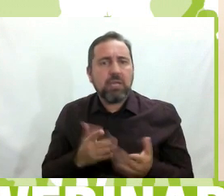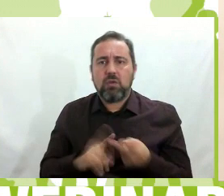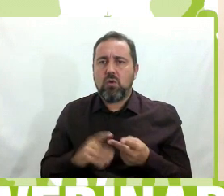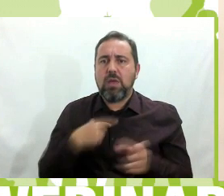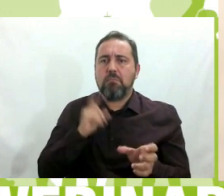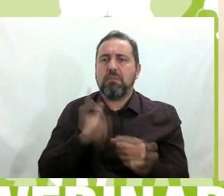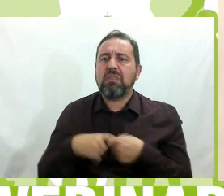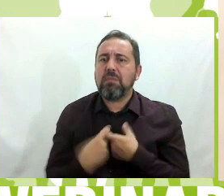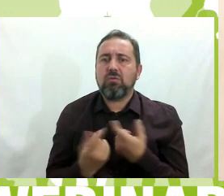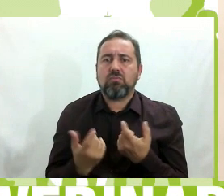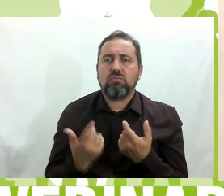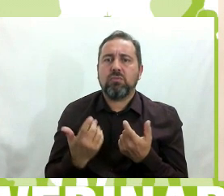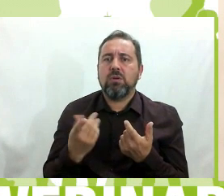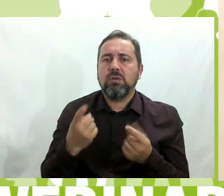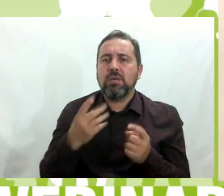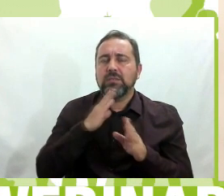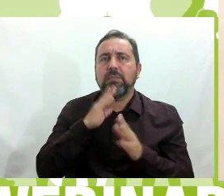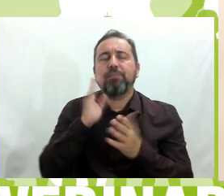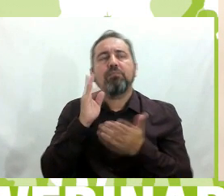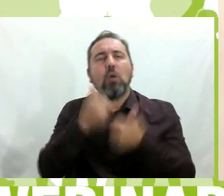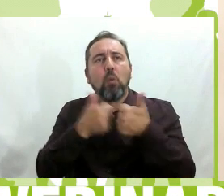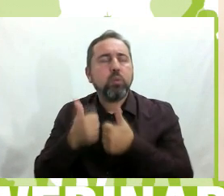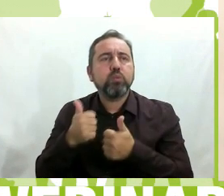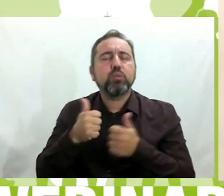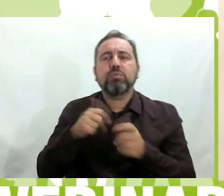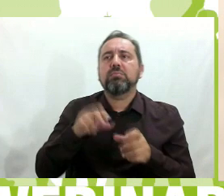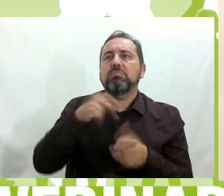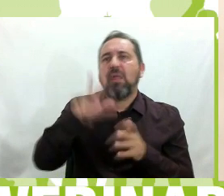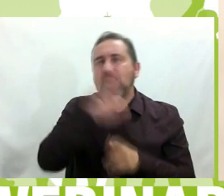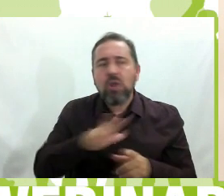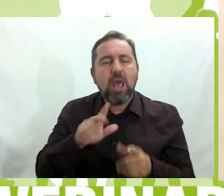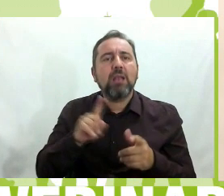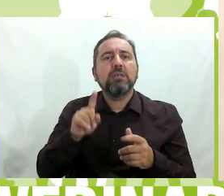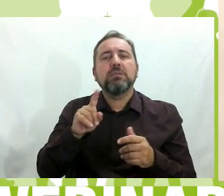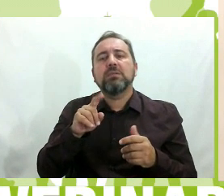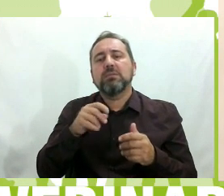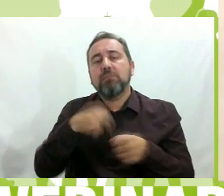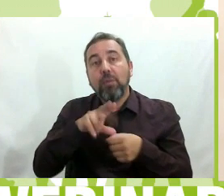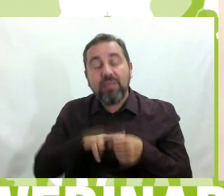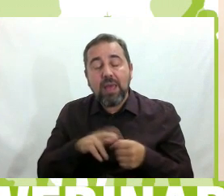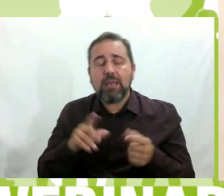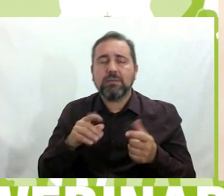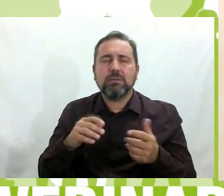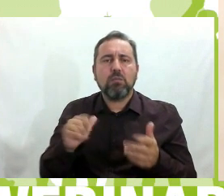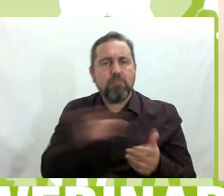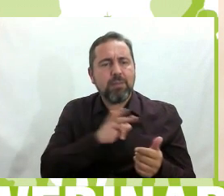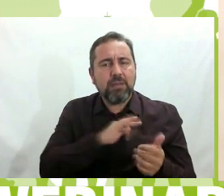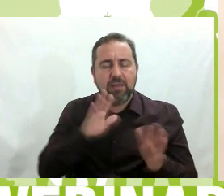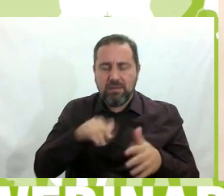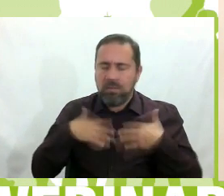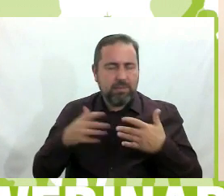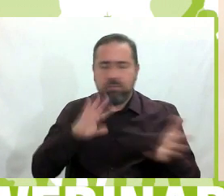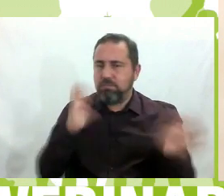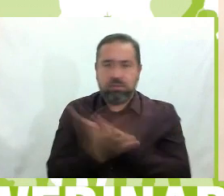múltiples concursos nacionales, provinciales, con muchos premios y de repente esto empezó a cambiar. Nos tuvimos que